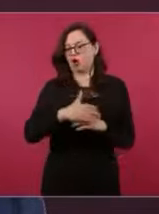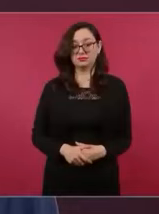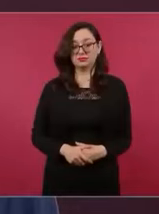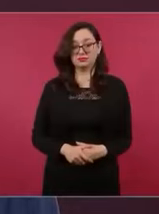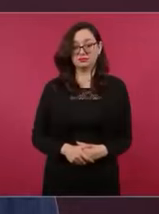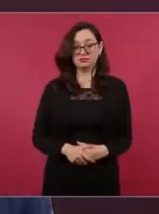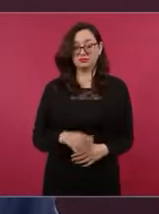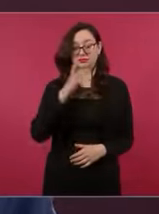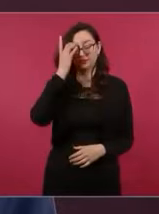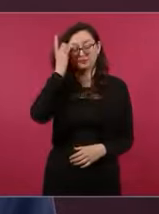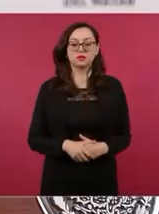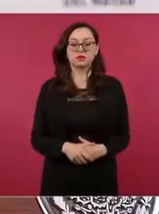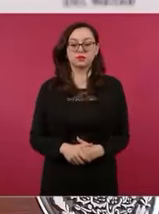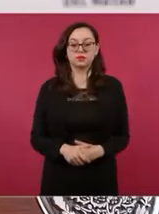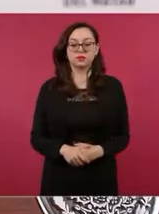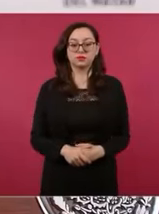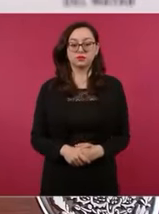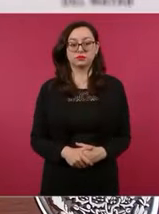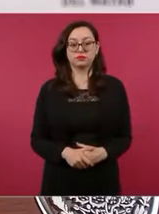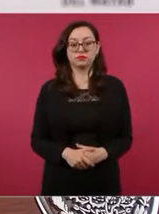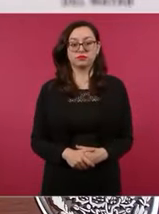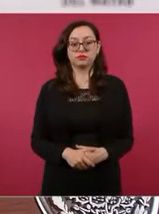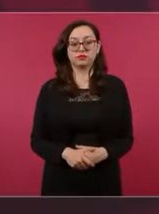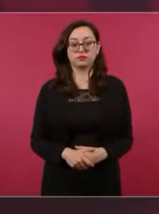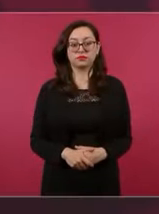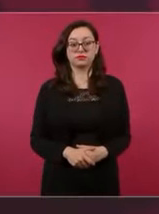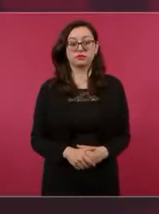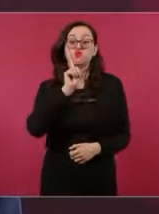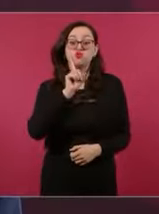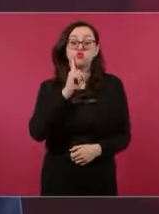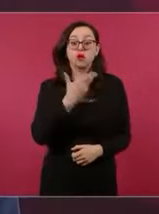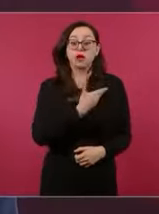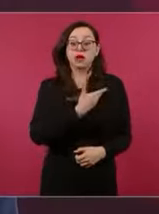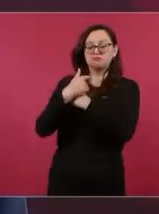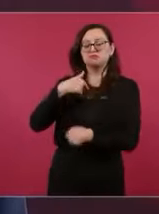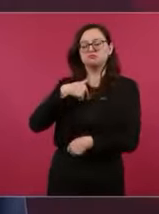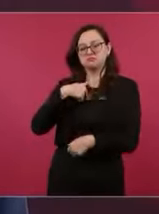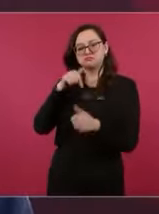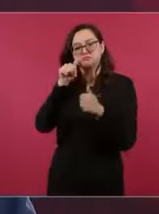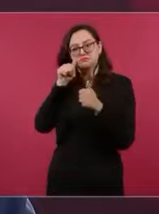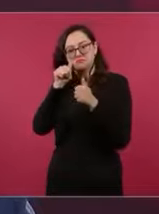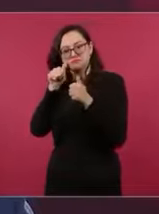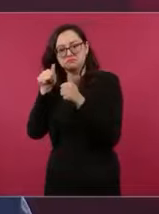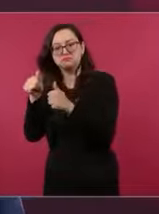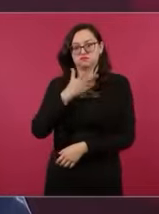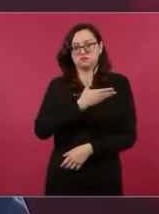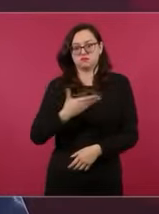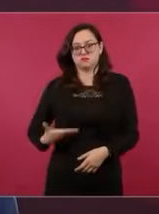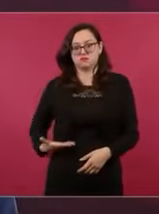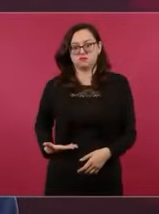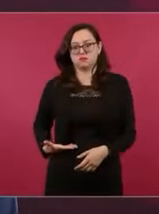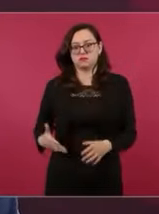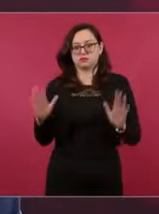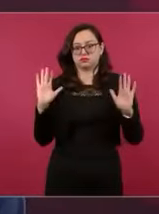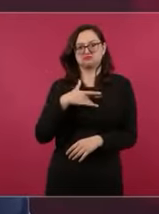atendería yo un llamado de mi presidenta, también haciendo uso de mi